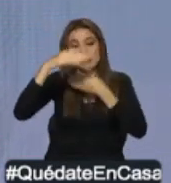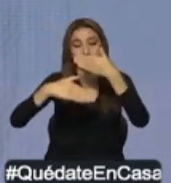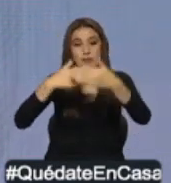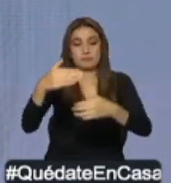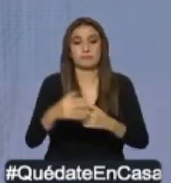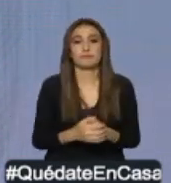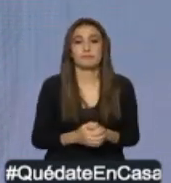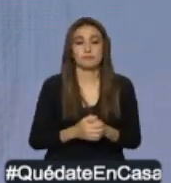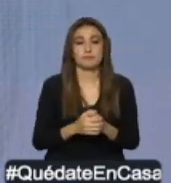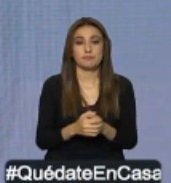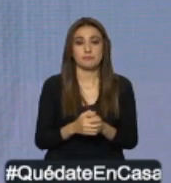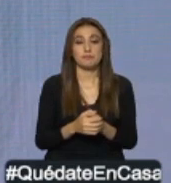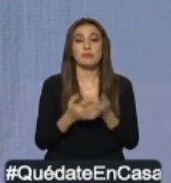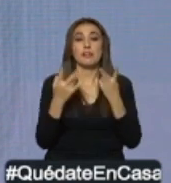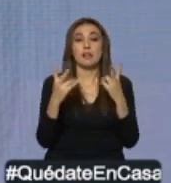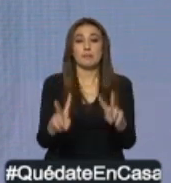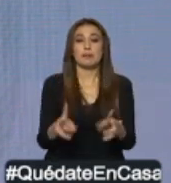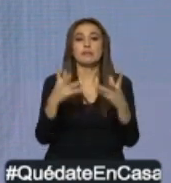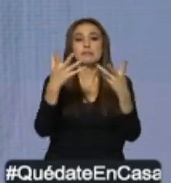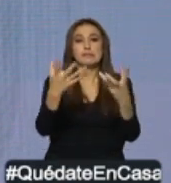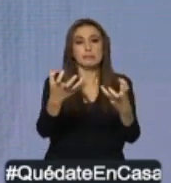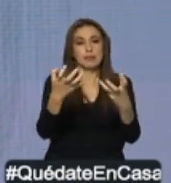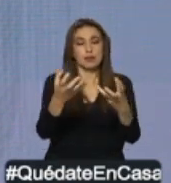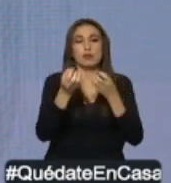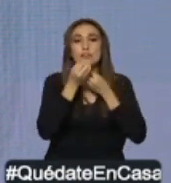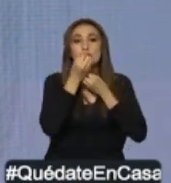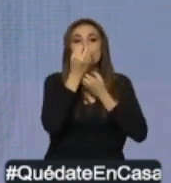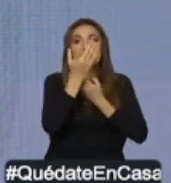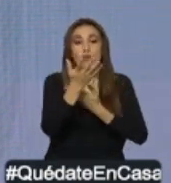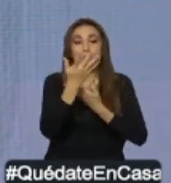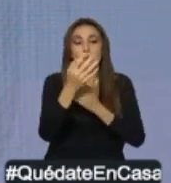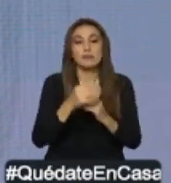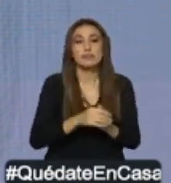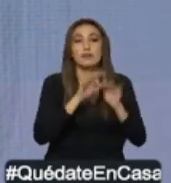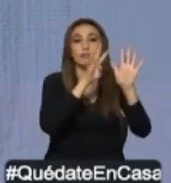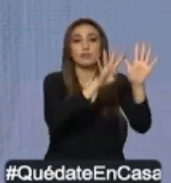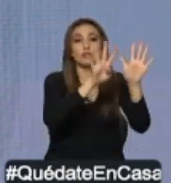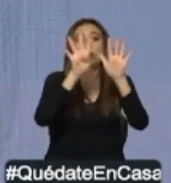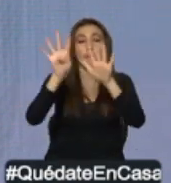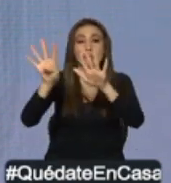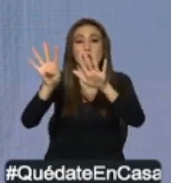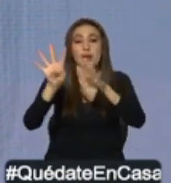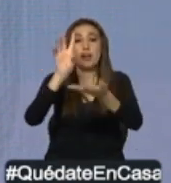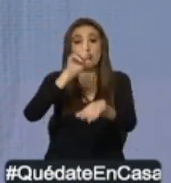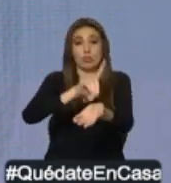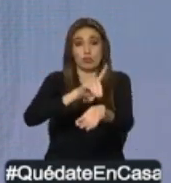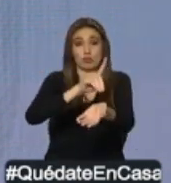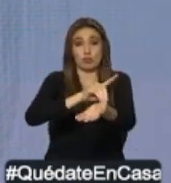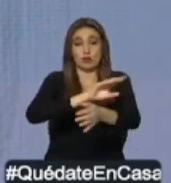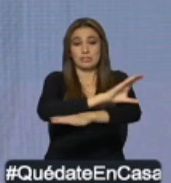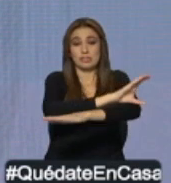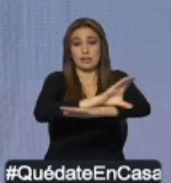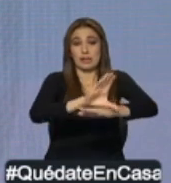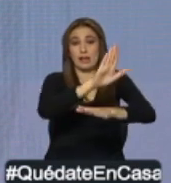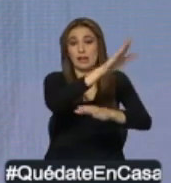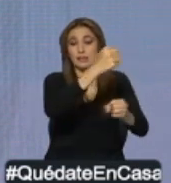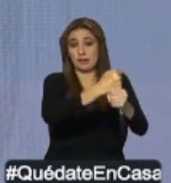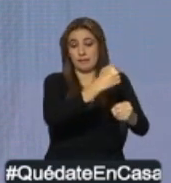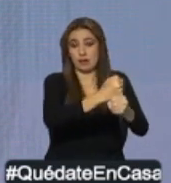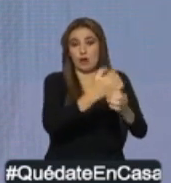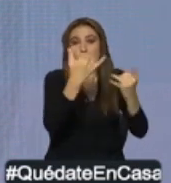Debo con emoción informarles que 99 médicos rurales han aceptado incorporarse a esta tarea.